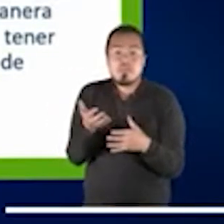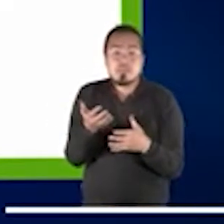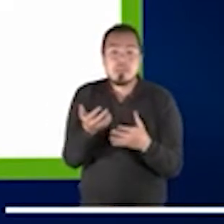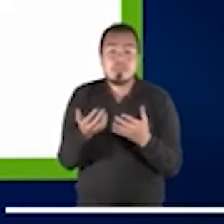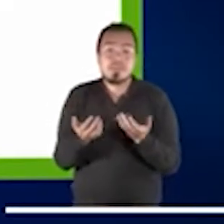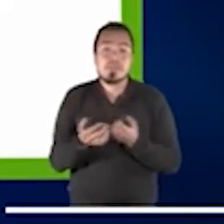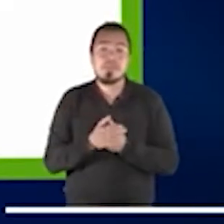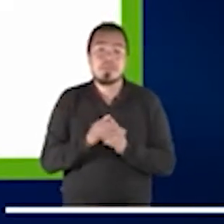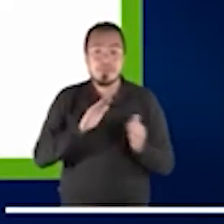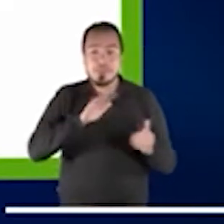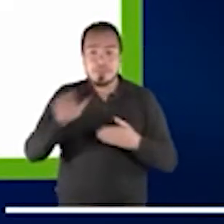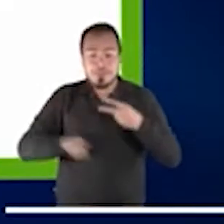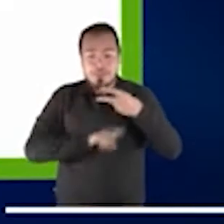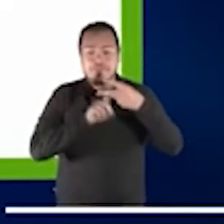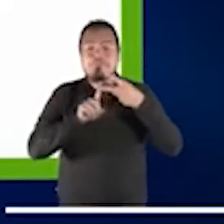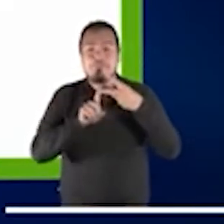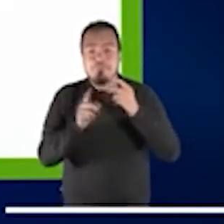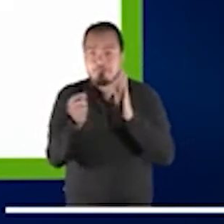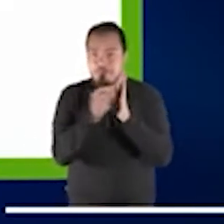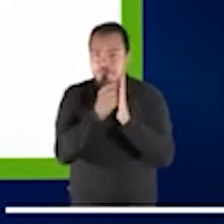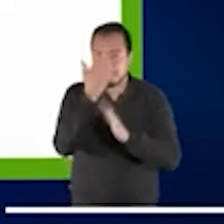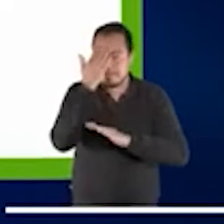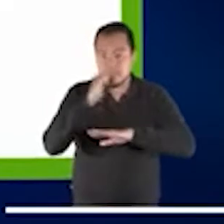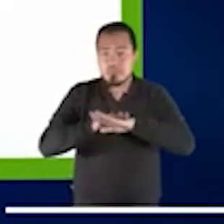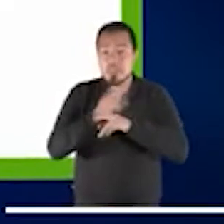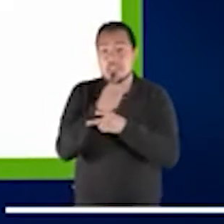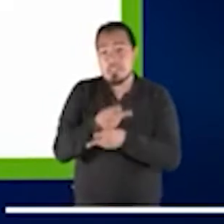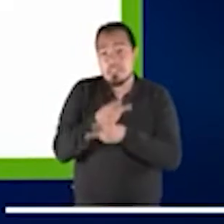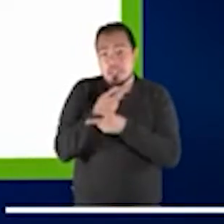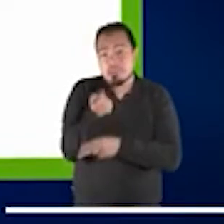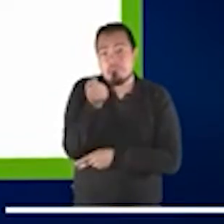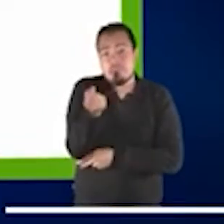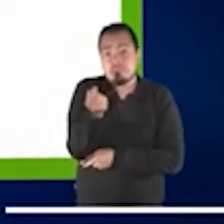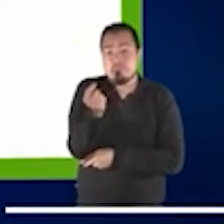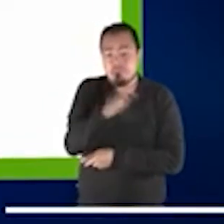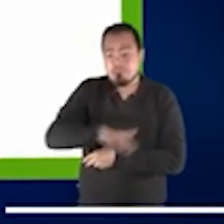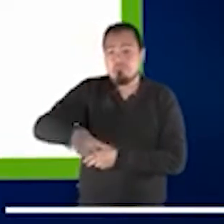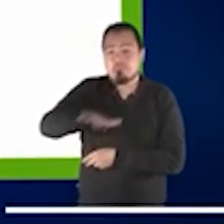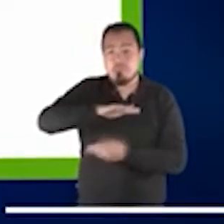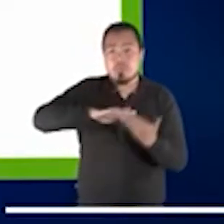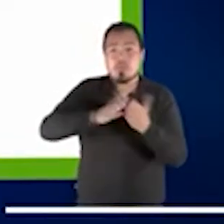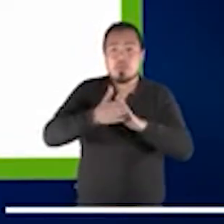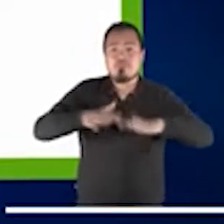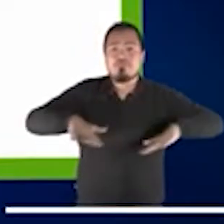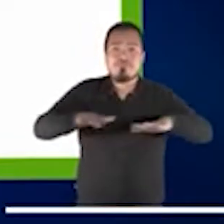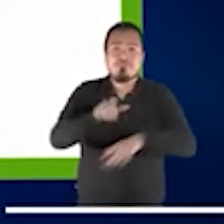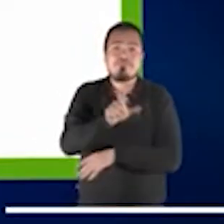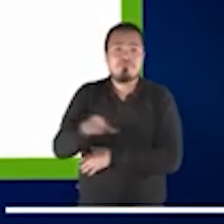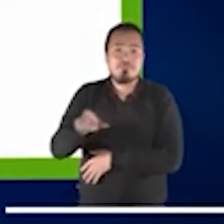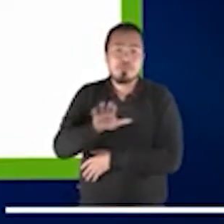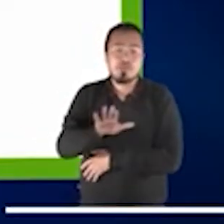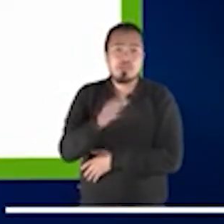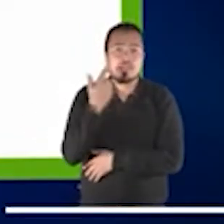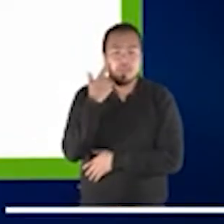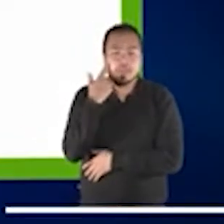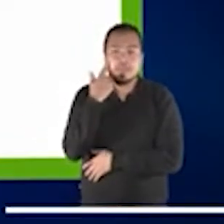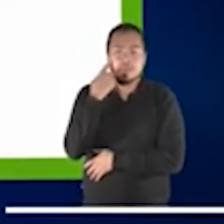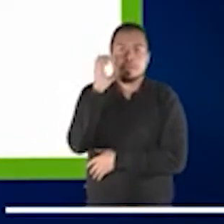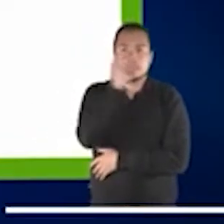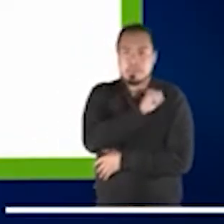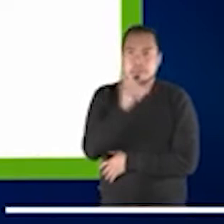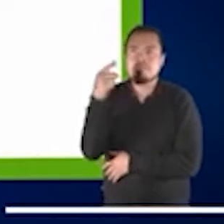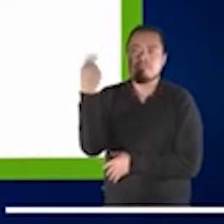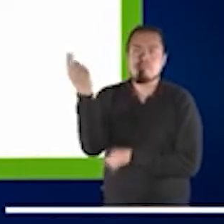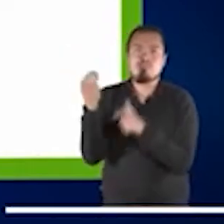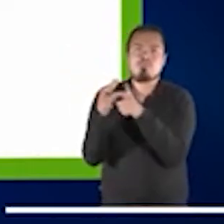El otro punto es el riesgo para la comunidad. Entonces, ahí es lo que hemos visto en muchos